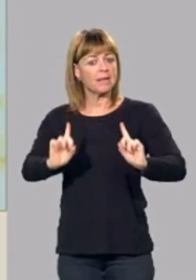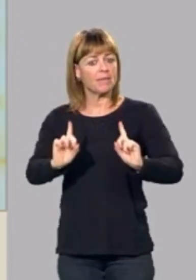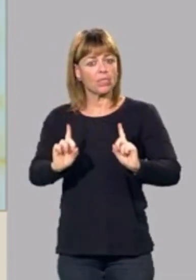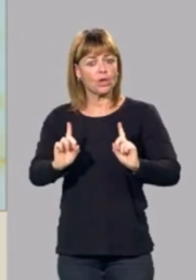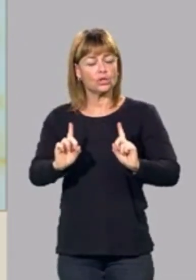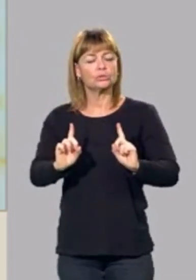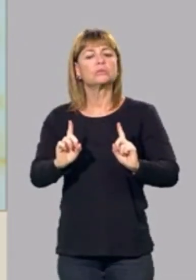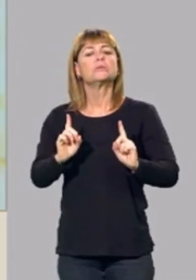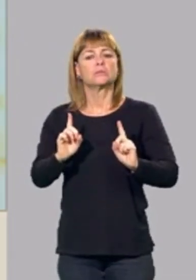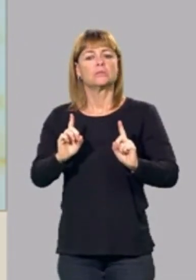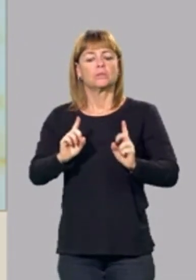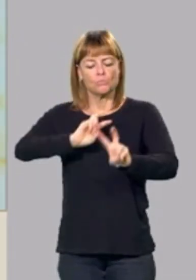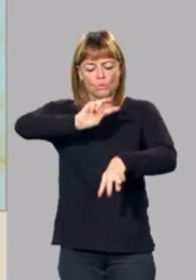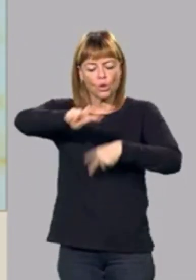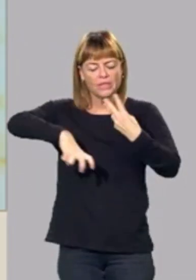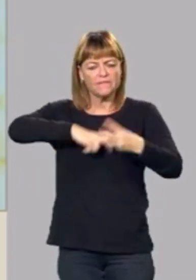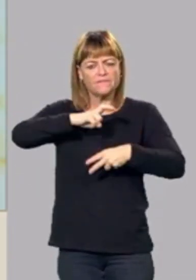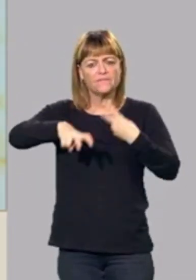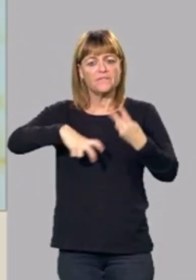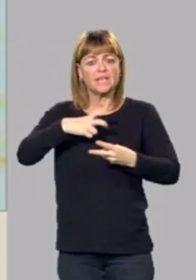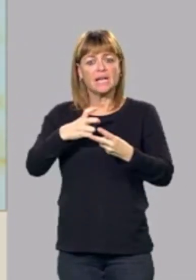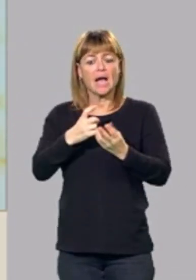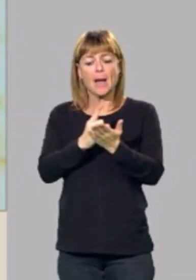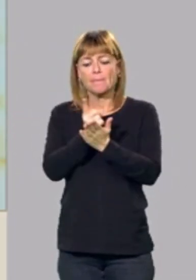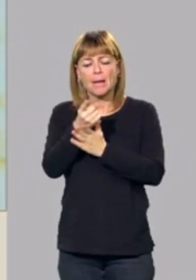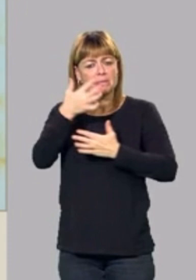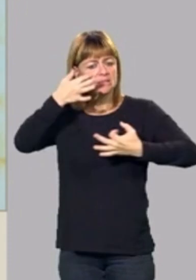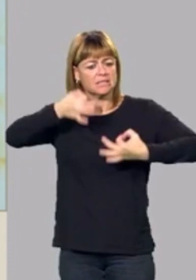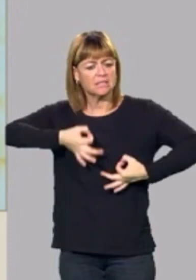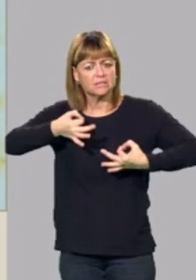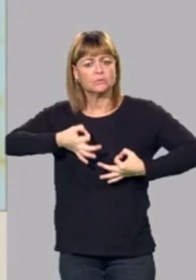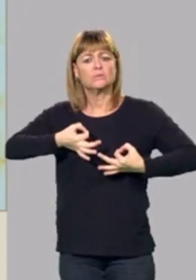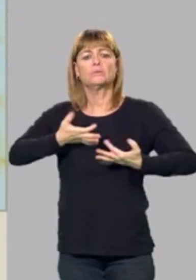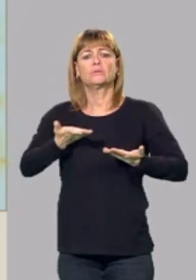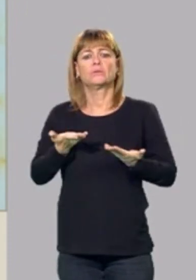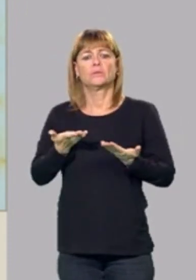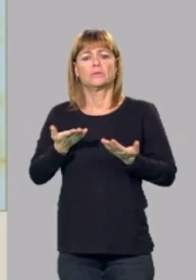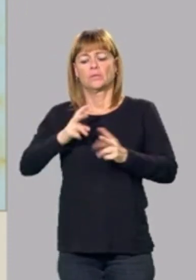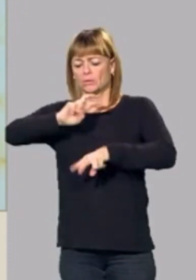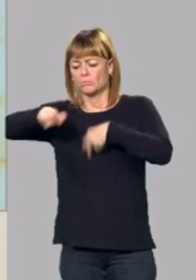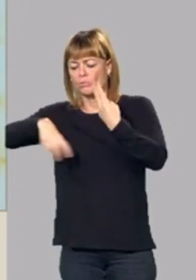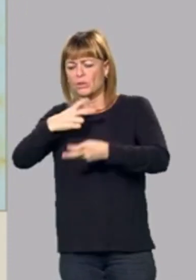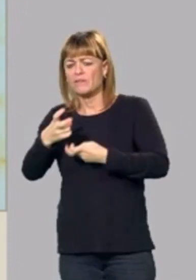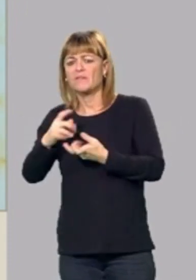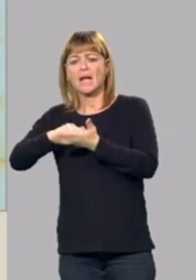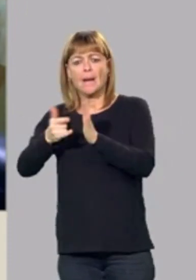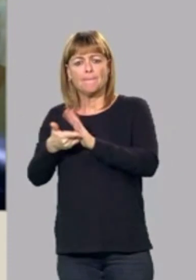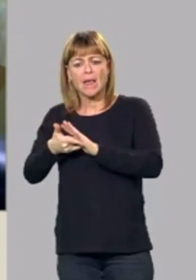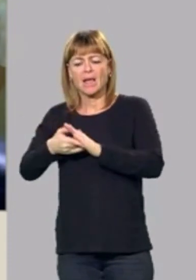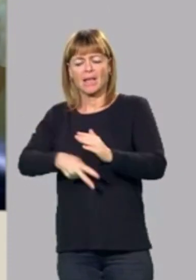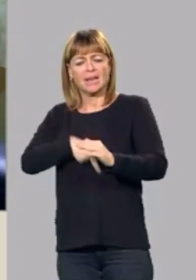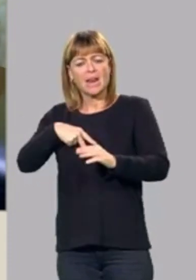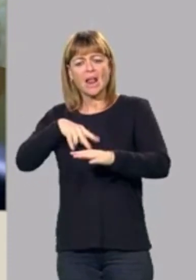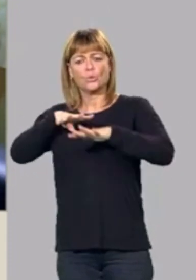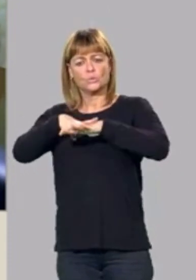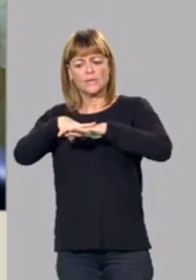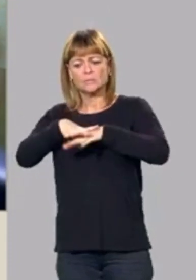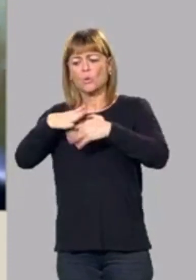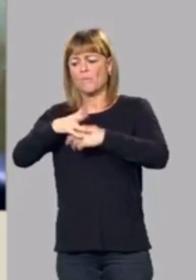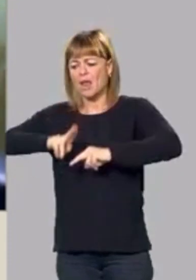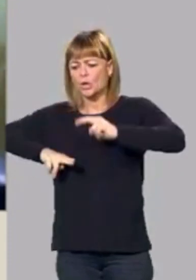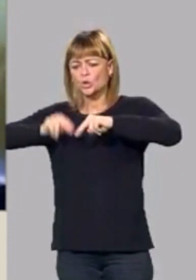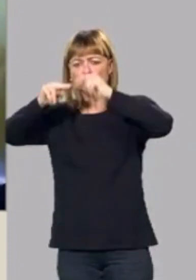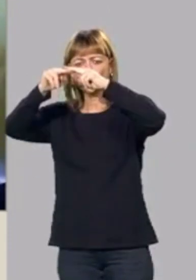modifiquen los mapas de riesgo, que se trabaje en los planes generales de urbanismo para que no se construya